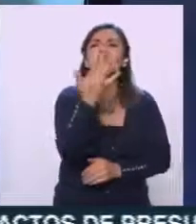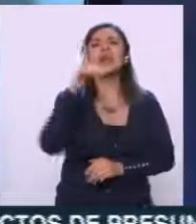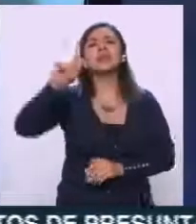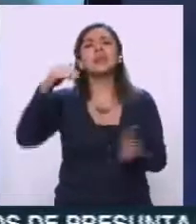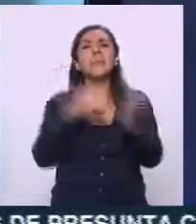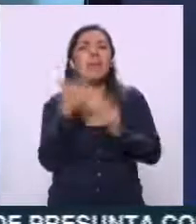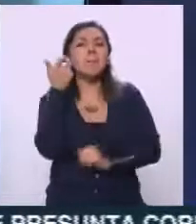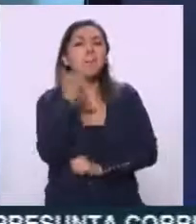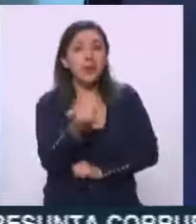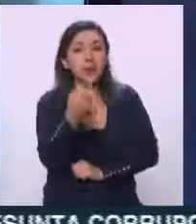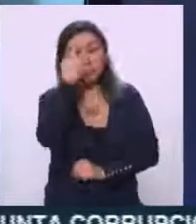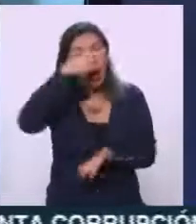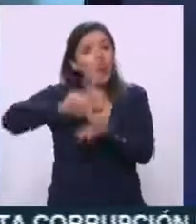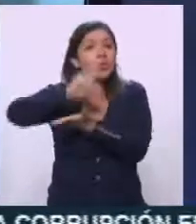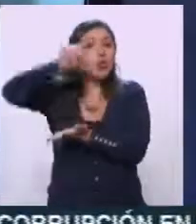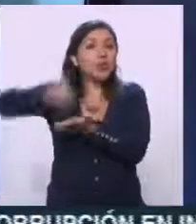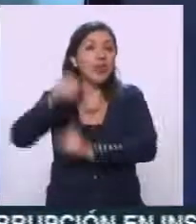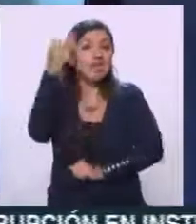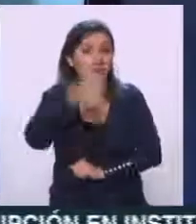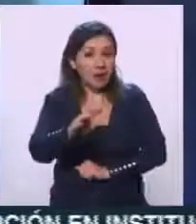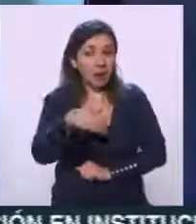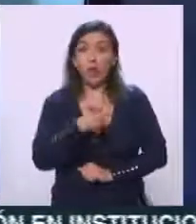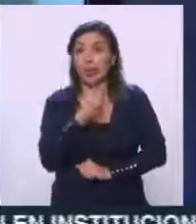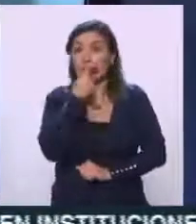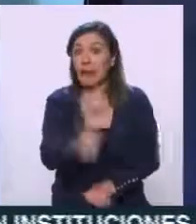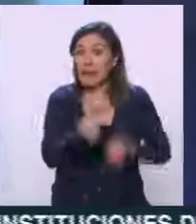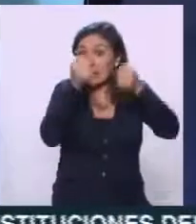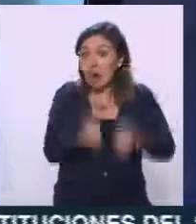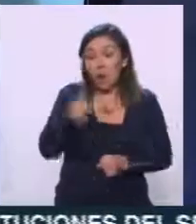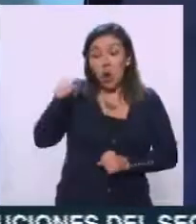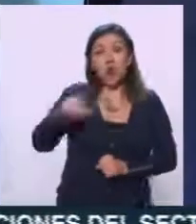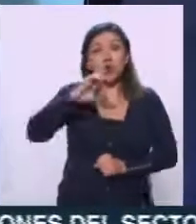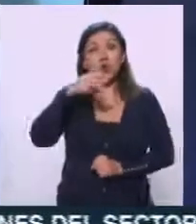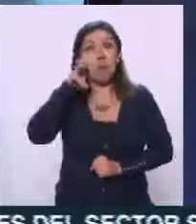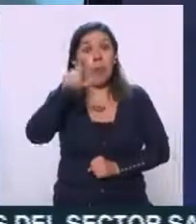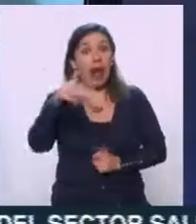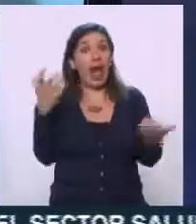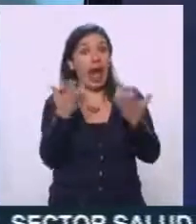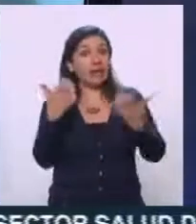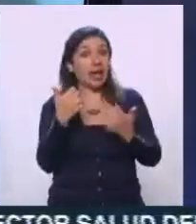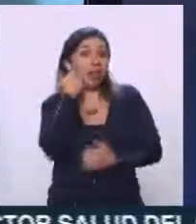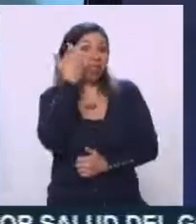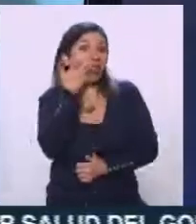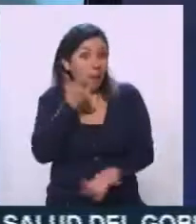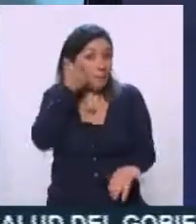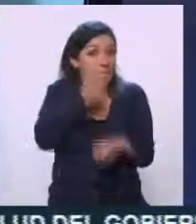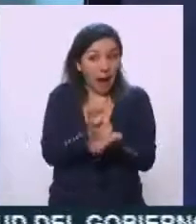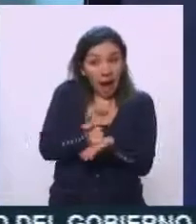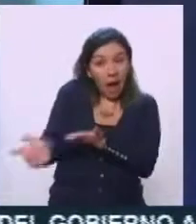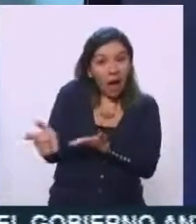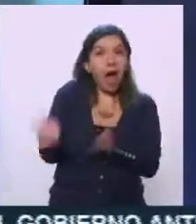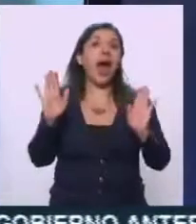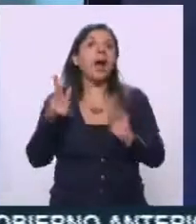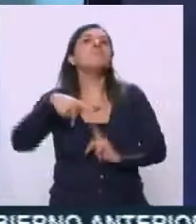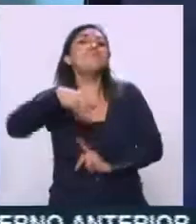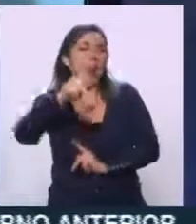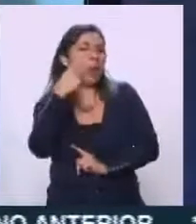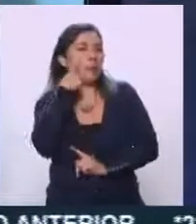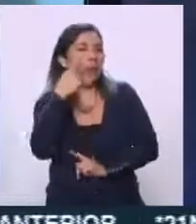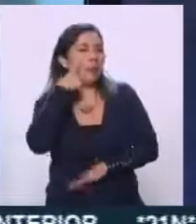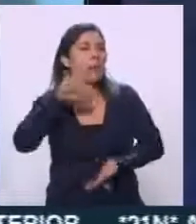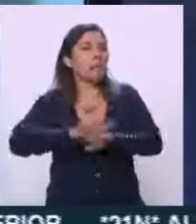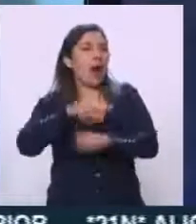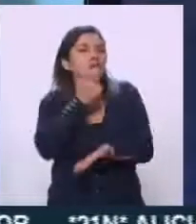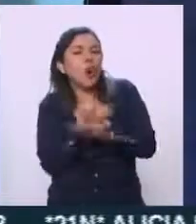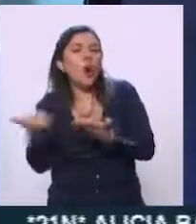mil pesos por un tuit así. Ojo, no estoy asegurando que Chumel lo haya hecho por pago, pero generalmente ese es el procedimiento. 50